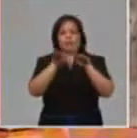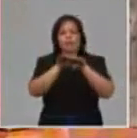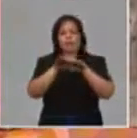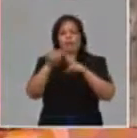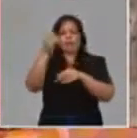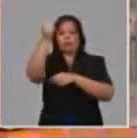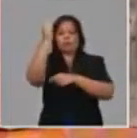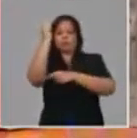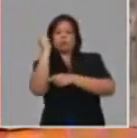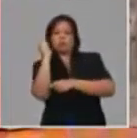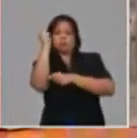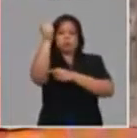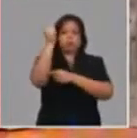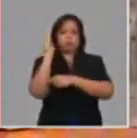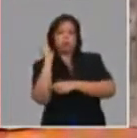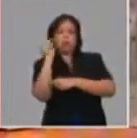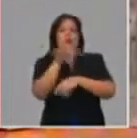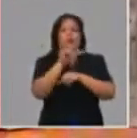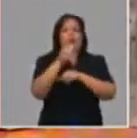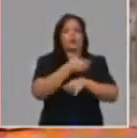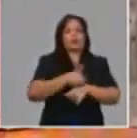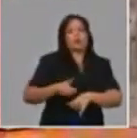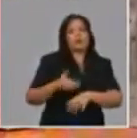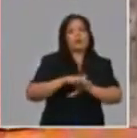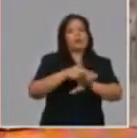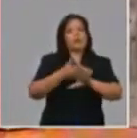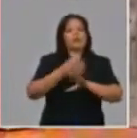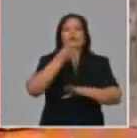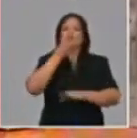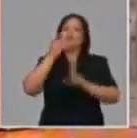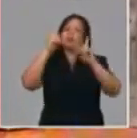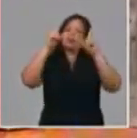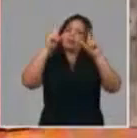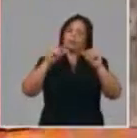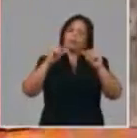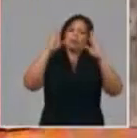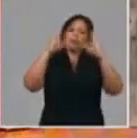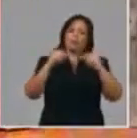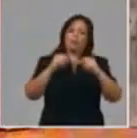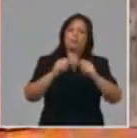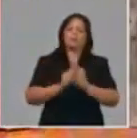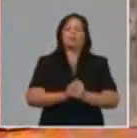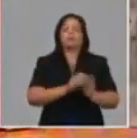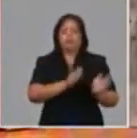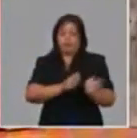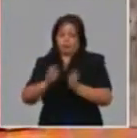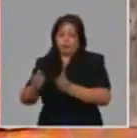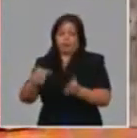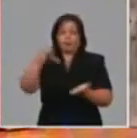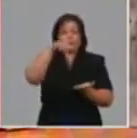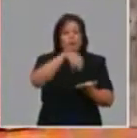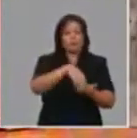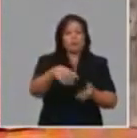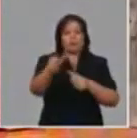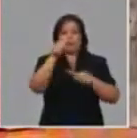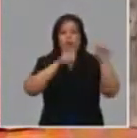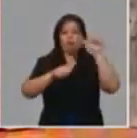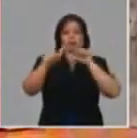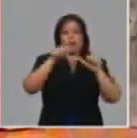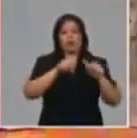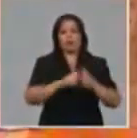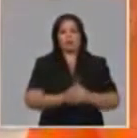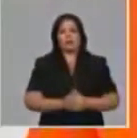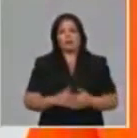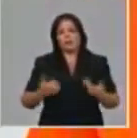ya tendrá por supuesto una oferta más limitada. Con relación a los bares la actividad de bares